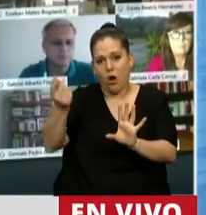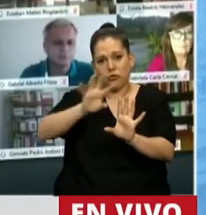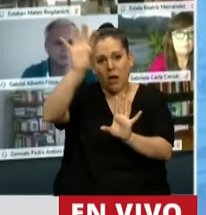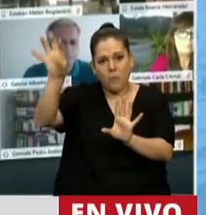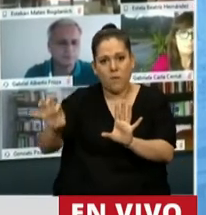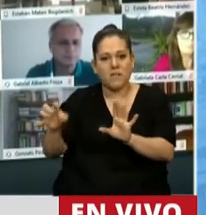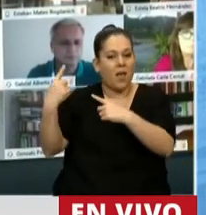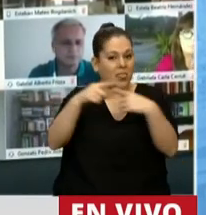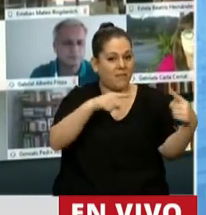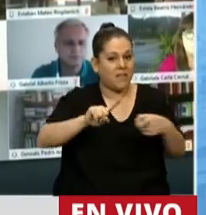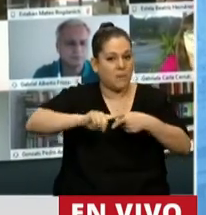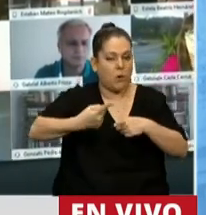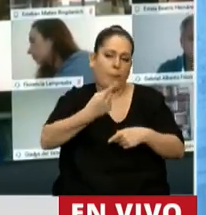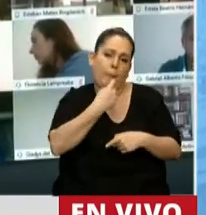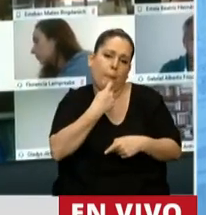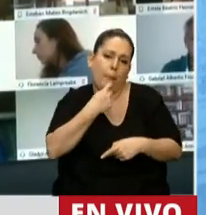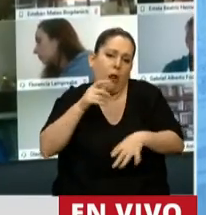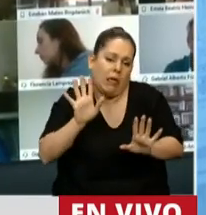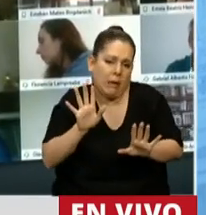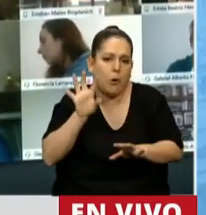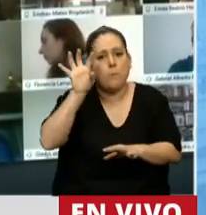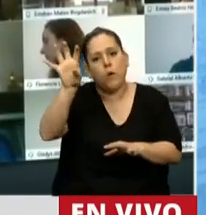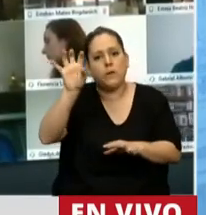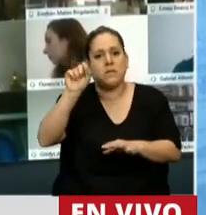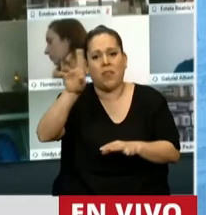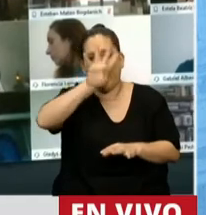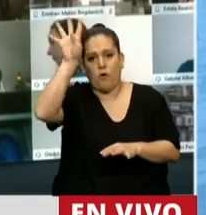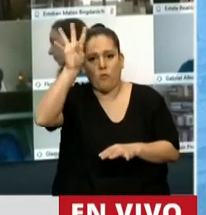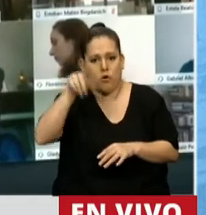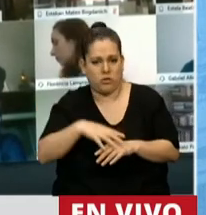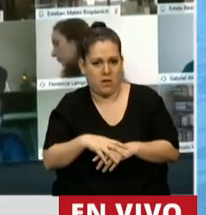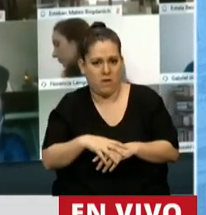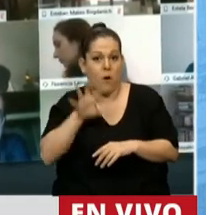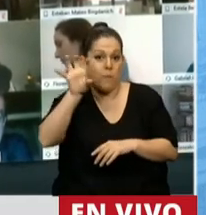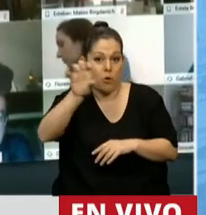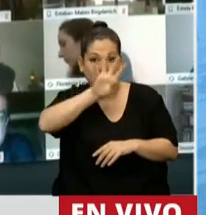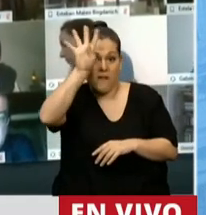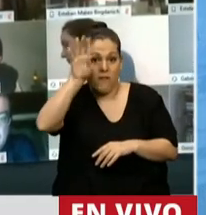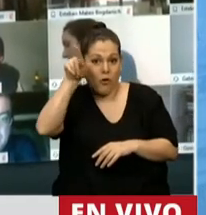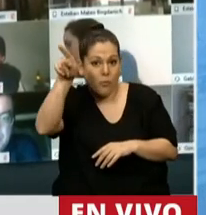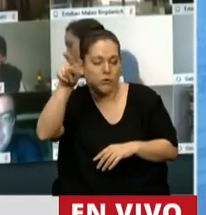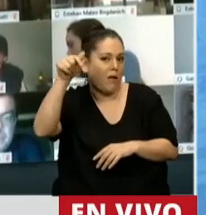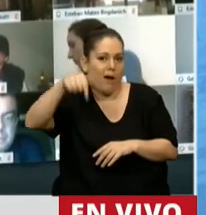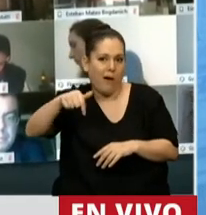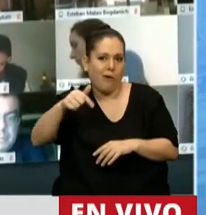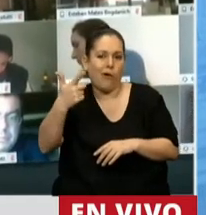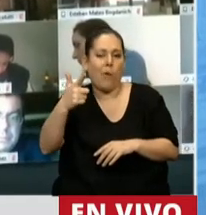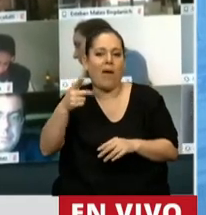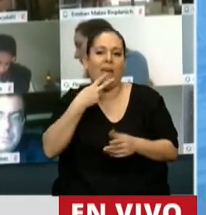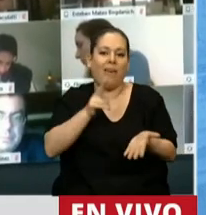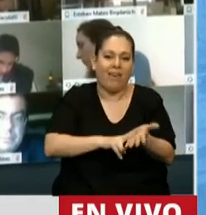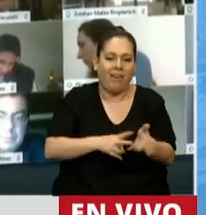tipo de política, y lo voy a nombrar, por ejemplo, la provincia de Formosa. La provincia de Formosa hoy no está en default.